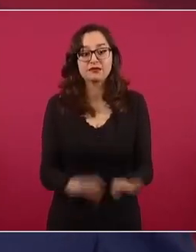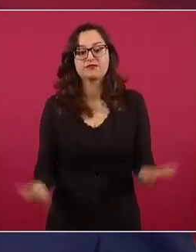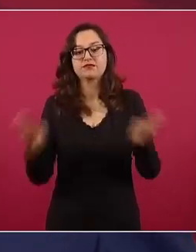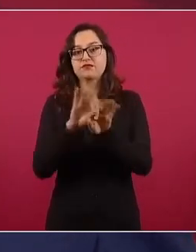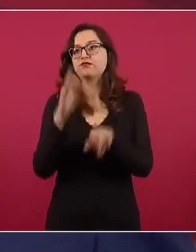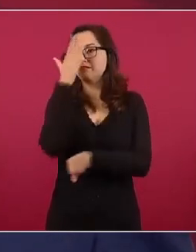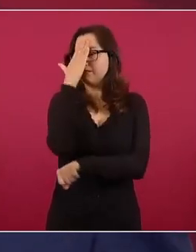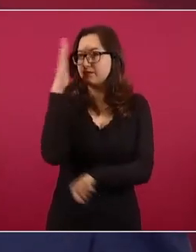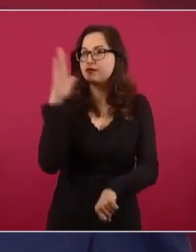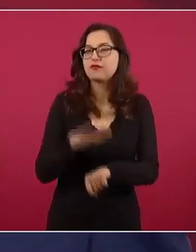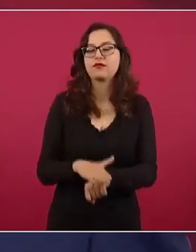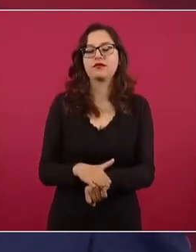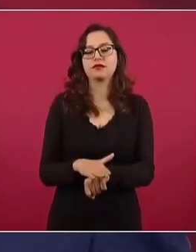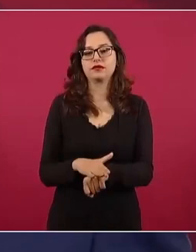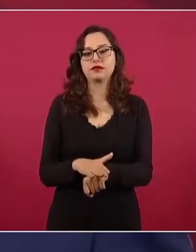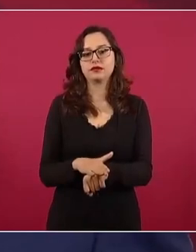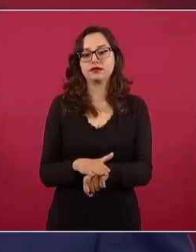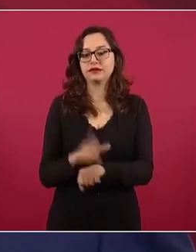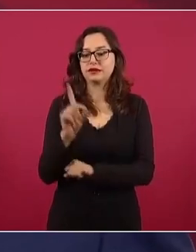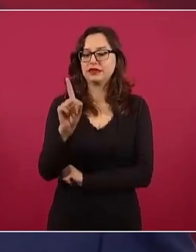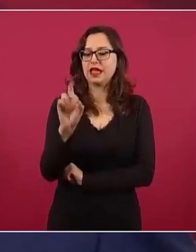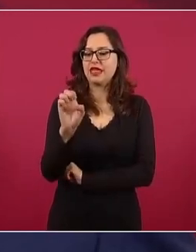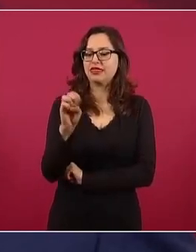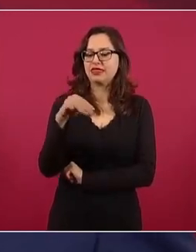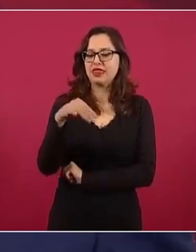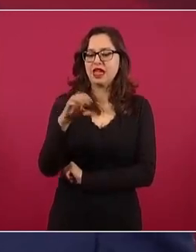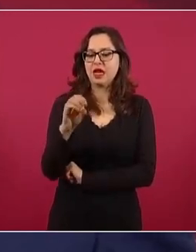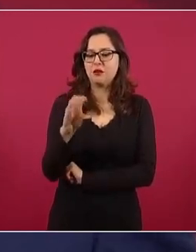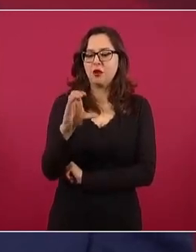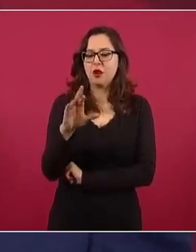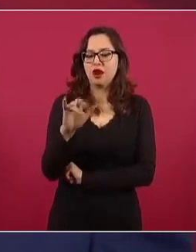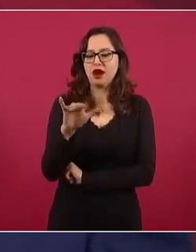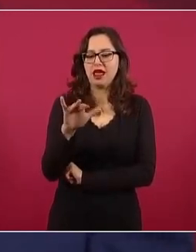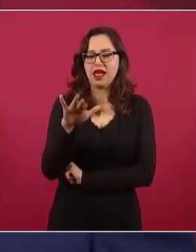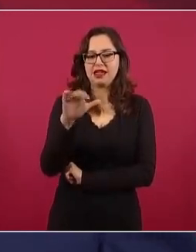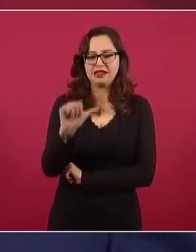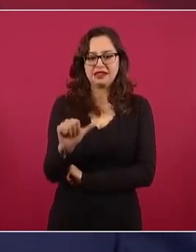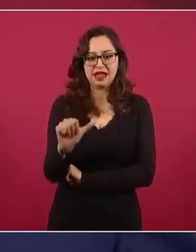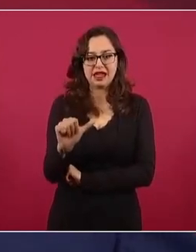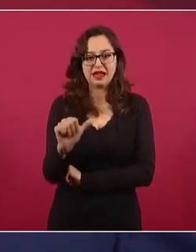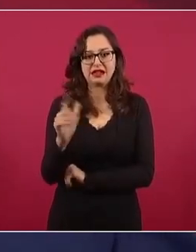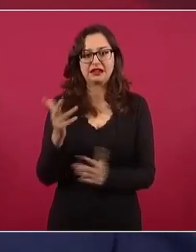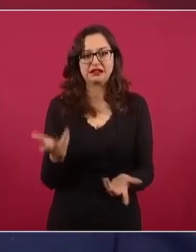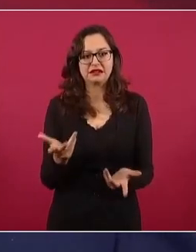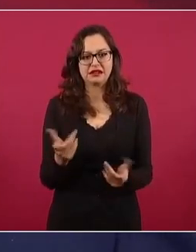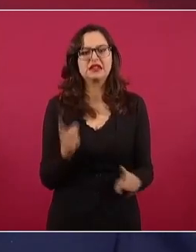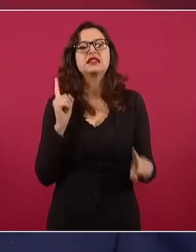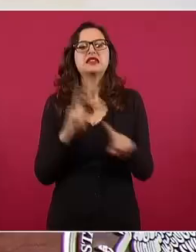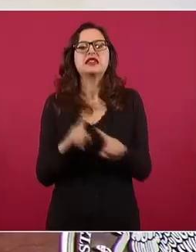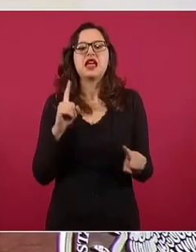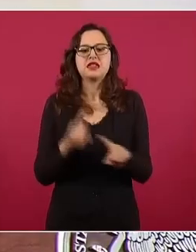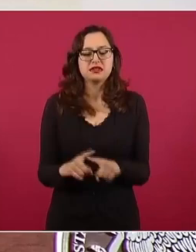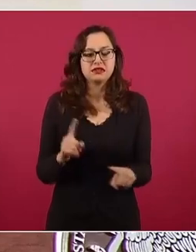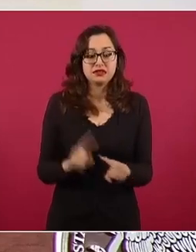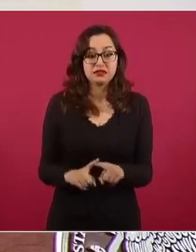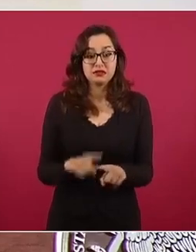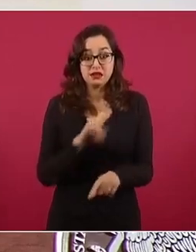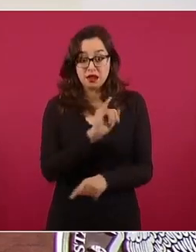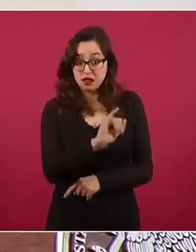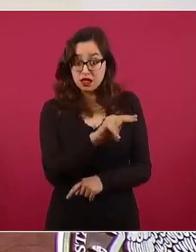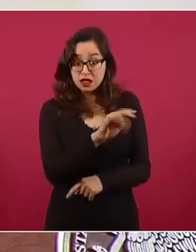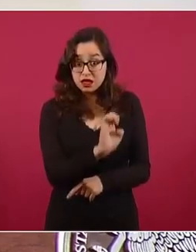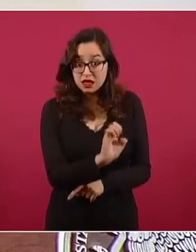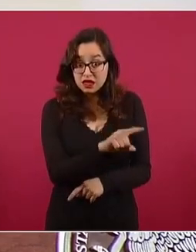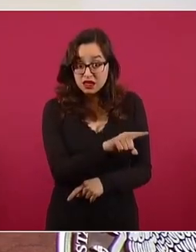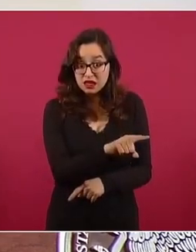obviamente no es el INE, ni